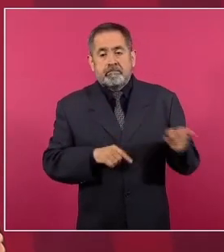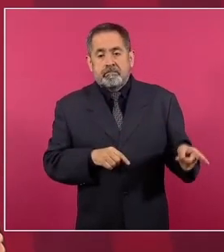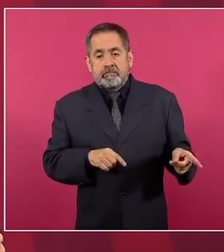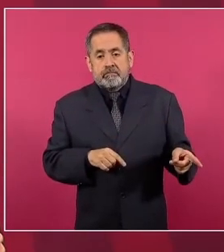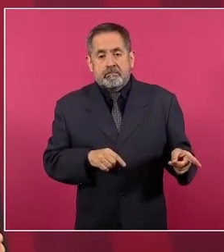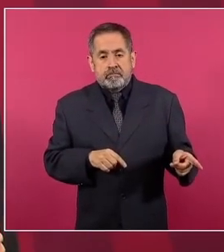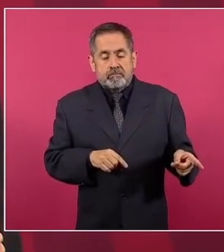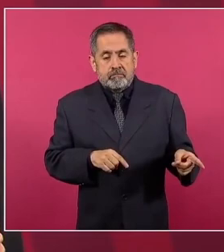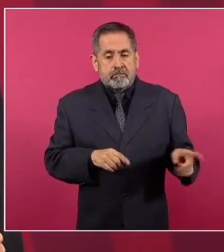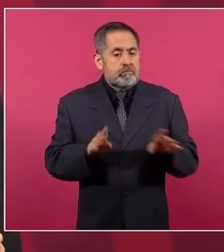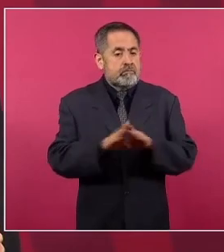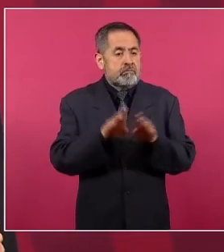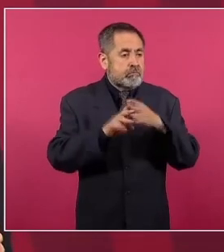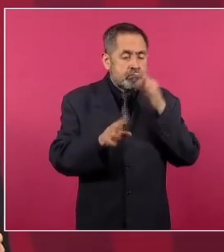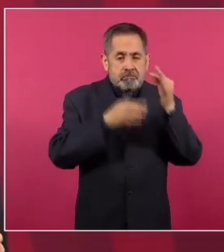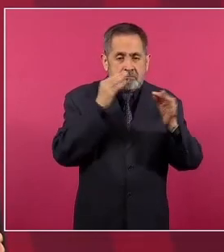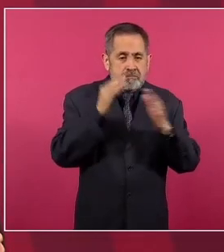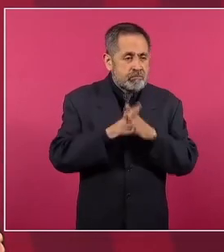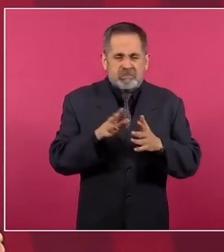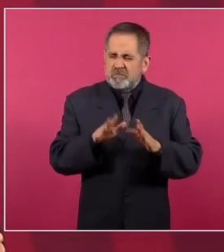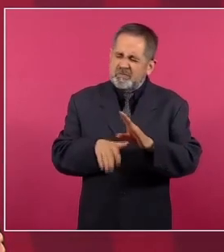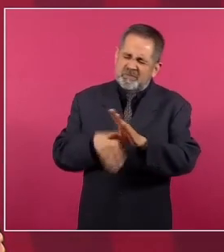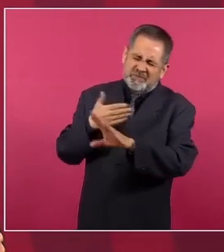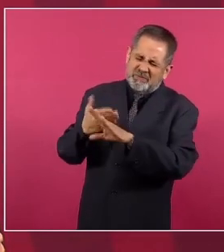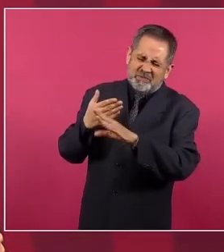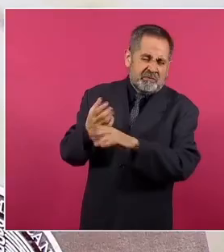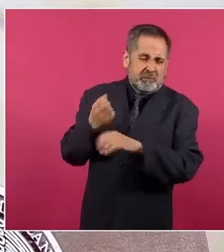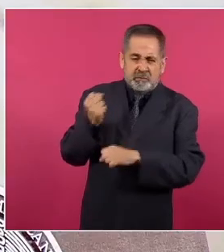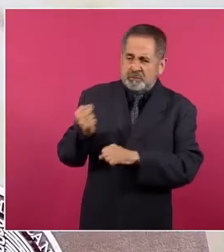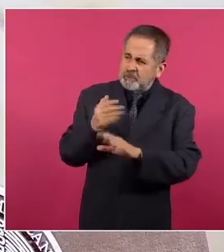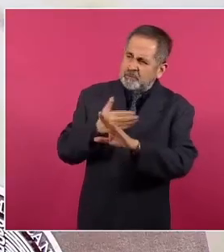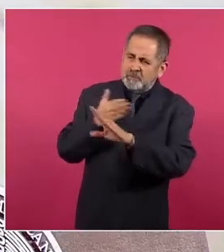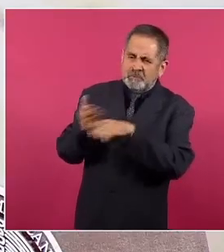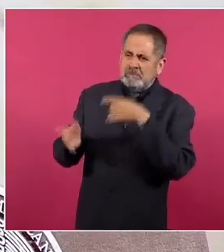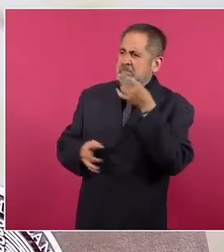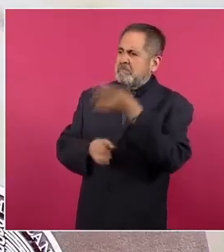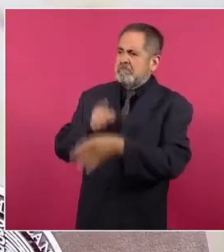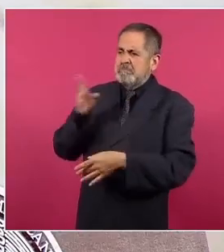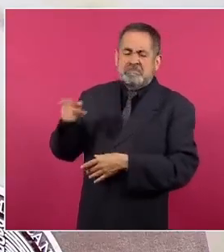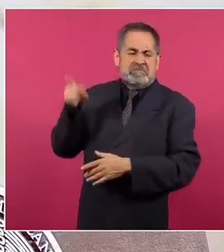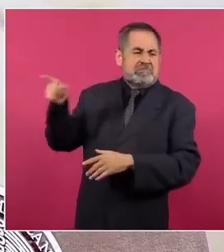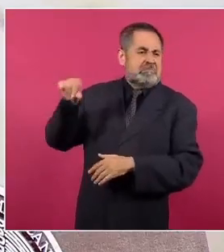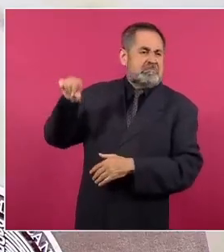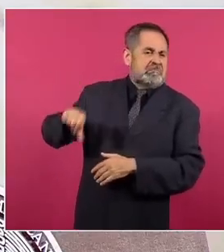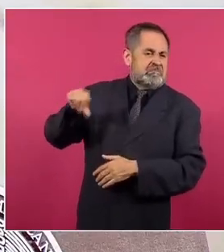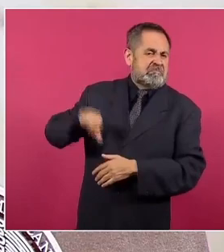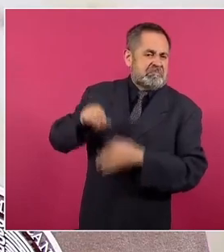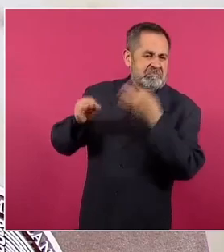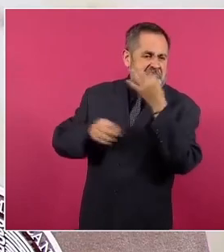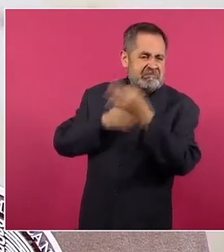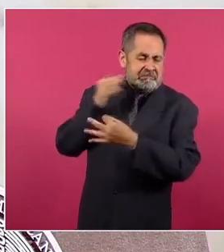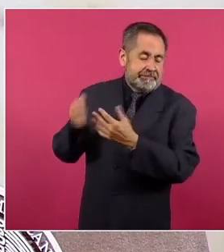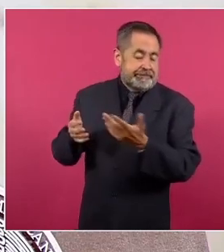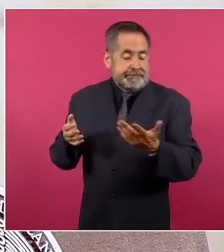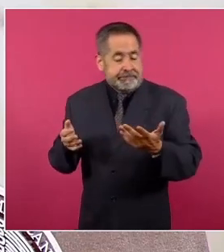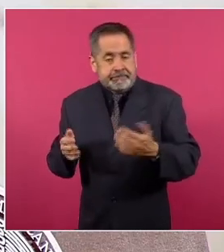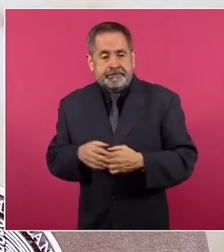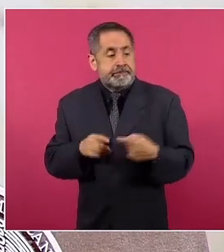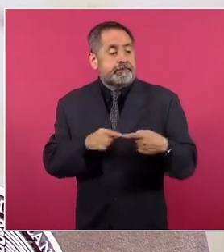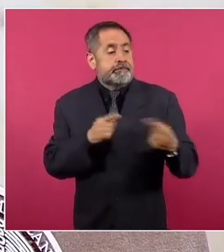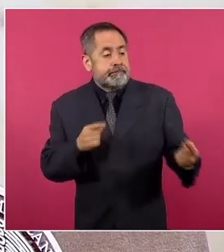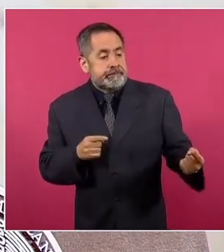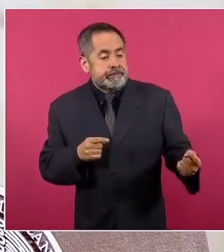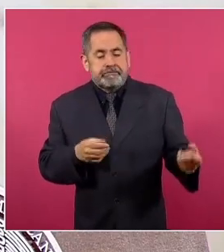emprendido una de las campañas más voraces para desestimar al Gobierno de México. La oposición pierde su tiempo